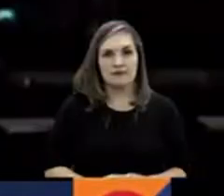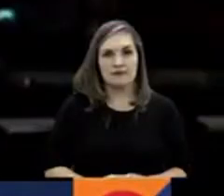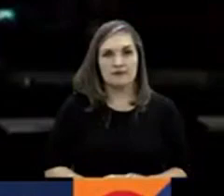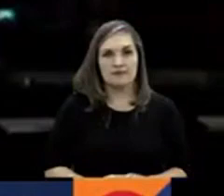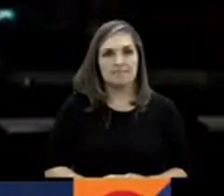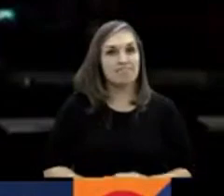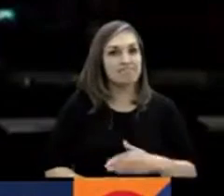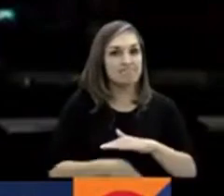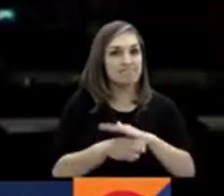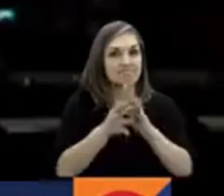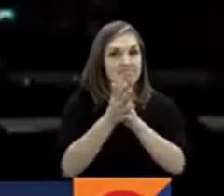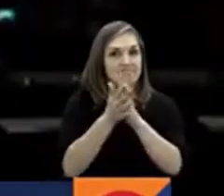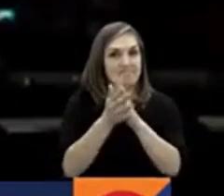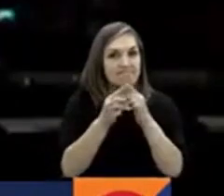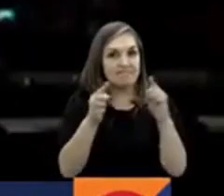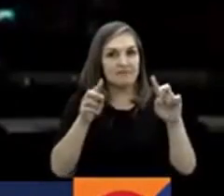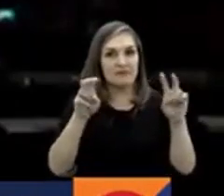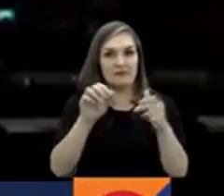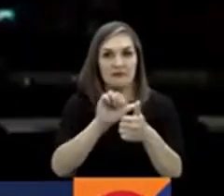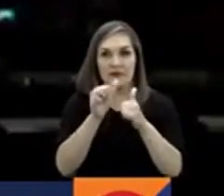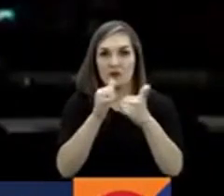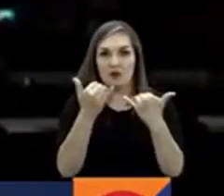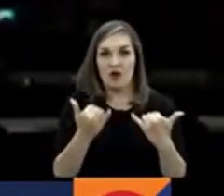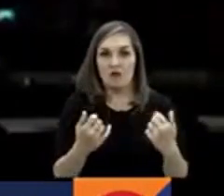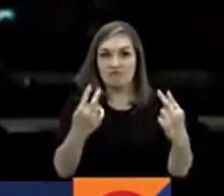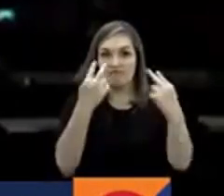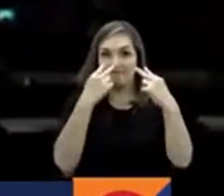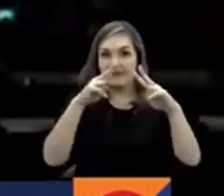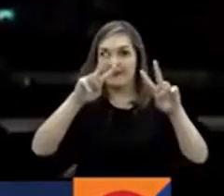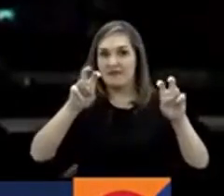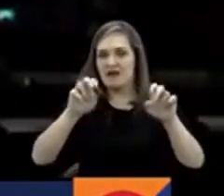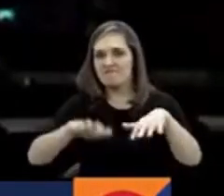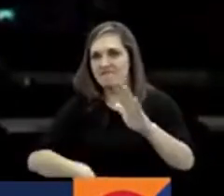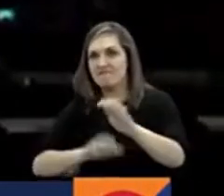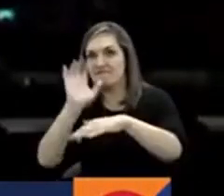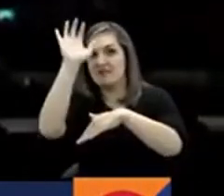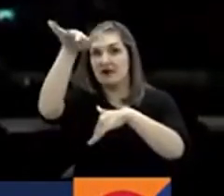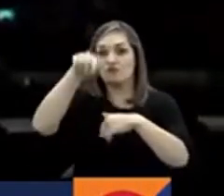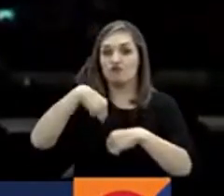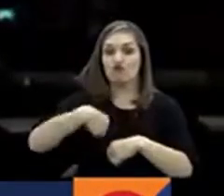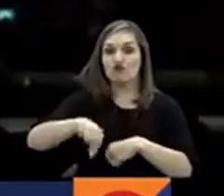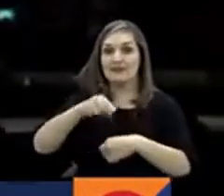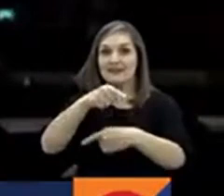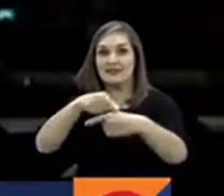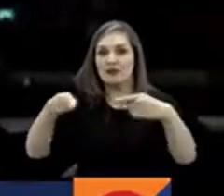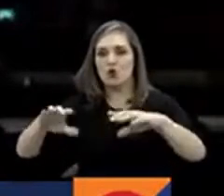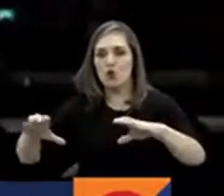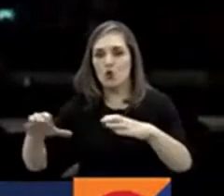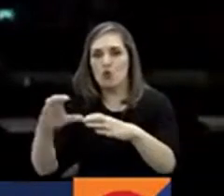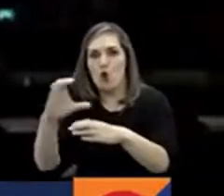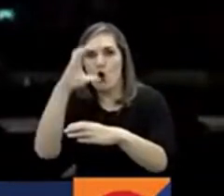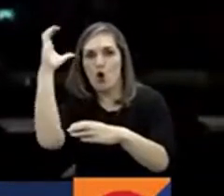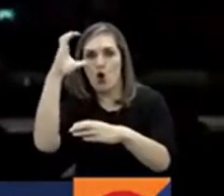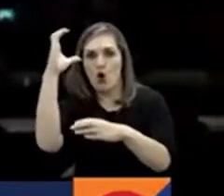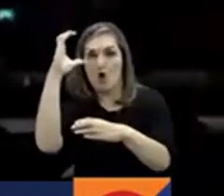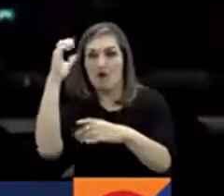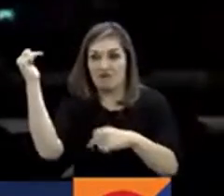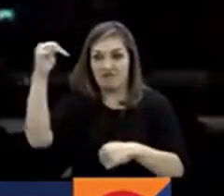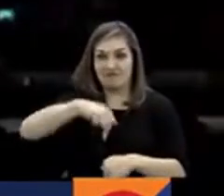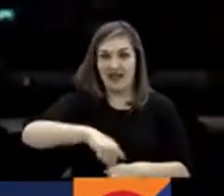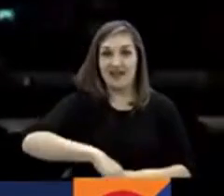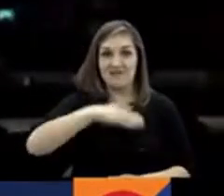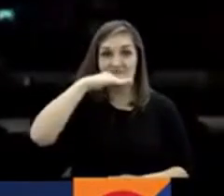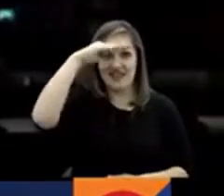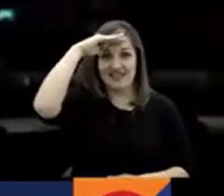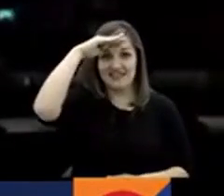Seguimos con más información deportiva. Es momento de hablar de básquet, porque la próxima semana nuestra selección Colombia va a estar aquí en territorio antioqueño,